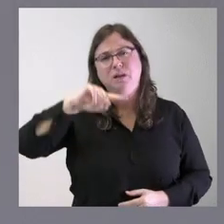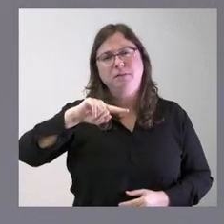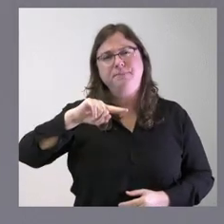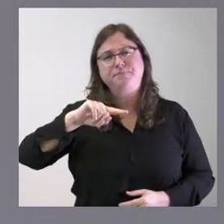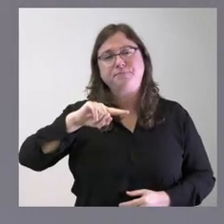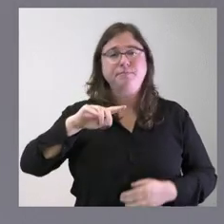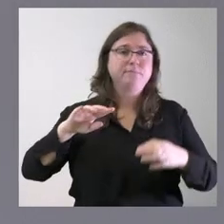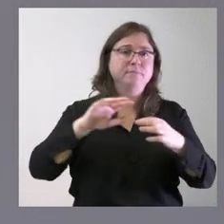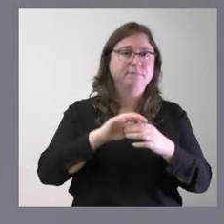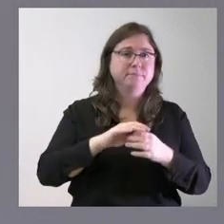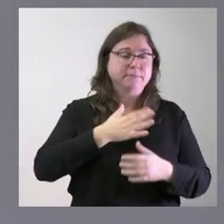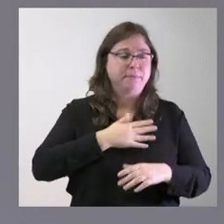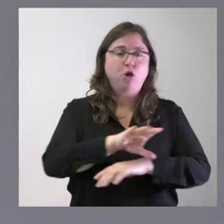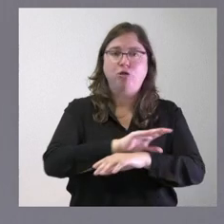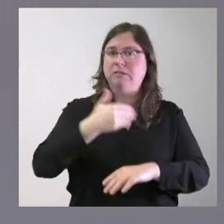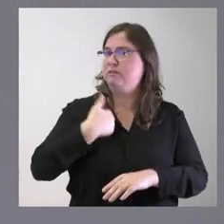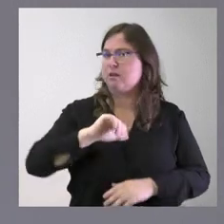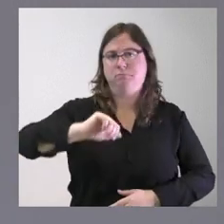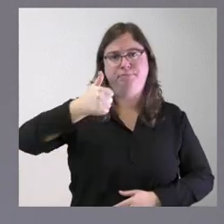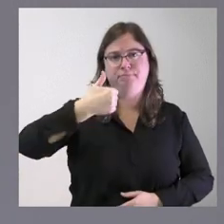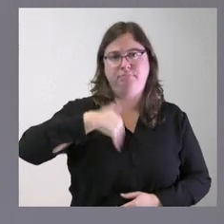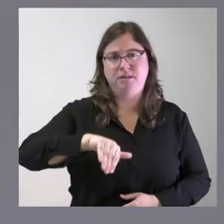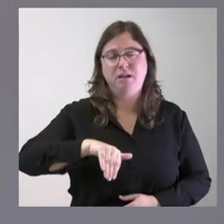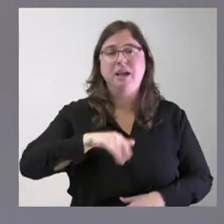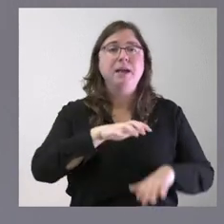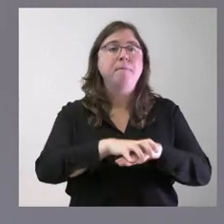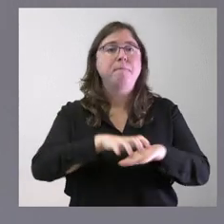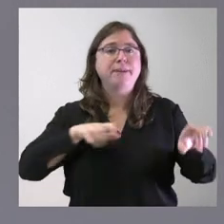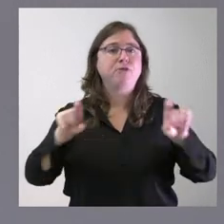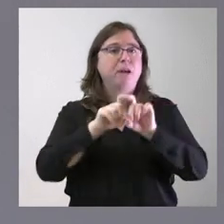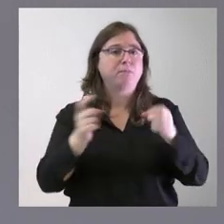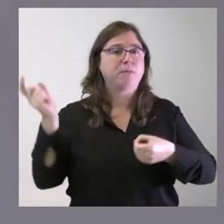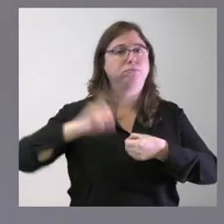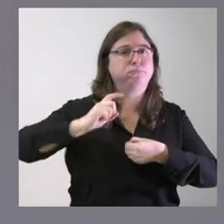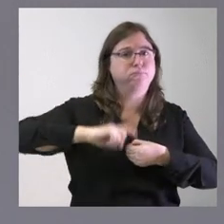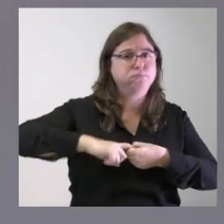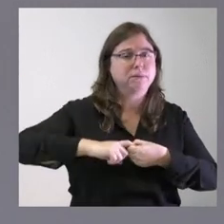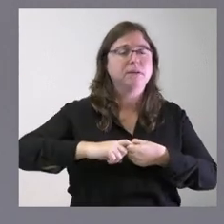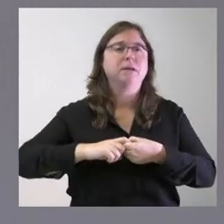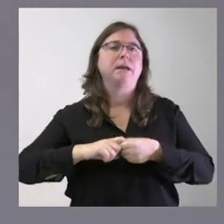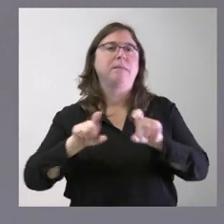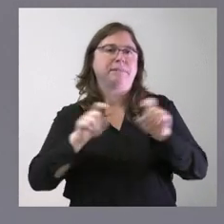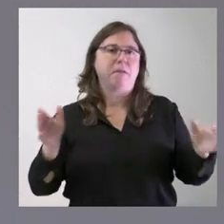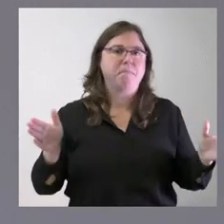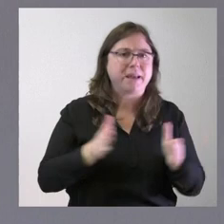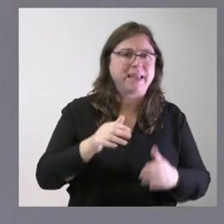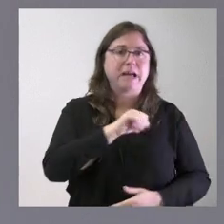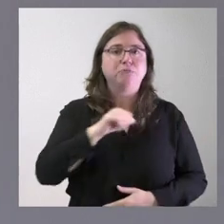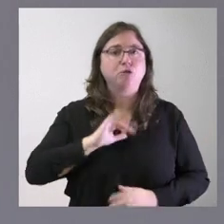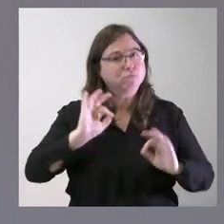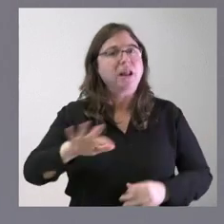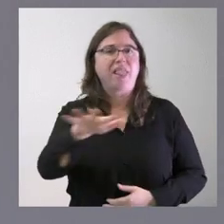correspondía a gestionar a mi consejería ya se resolvió la mayor parte de las empresas que se presentaron pymes y autónomos son de Zamora